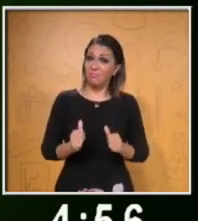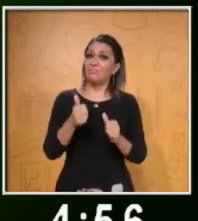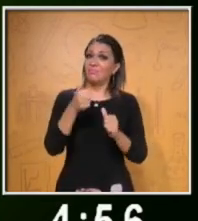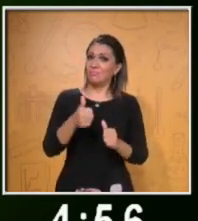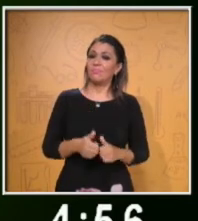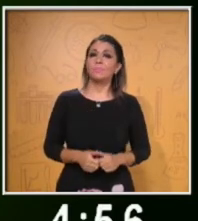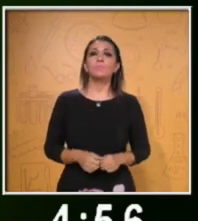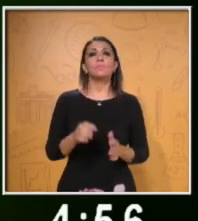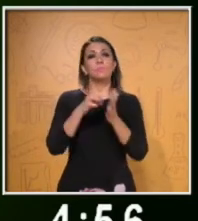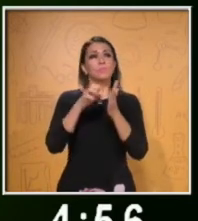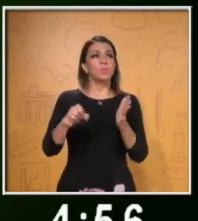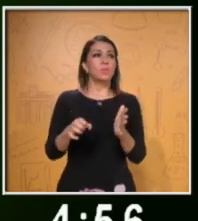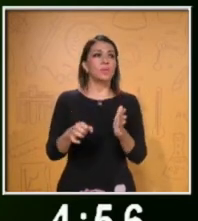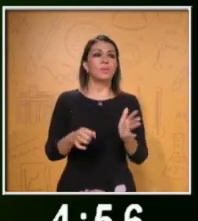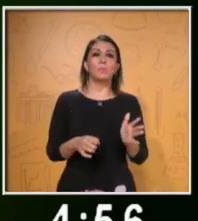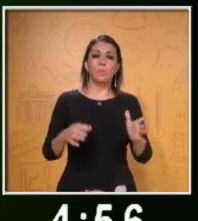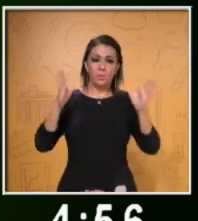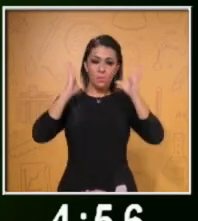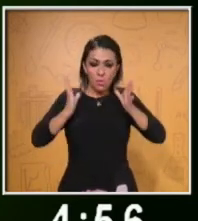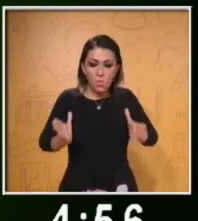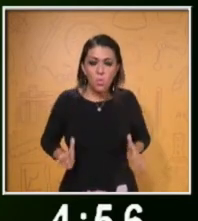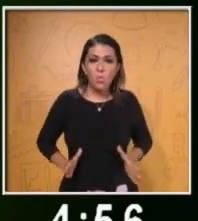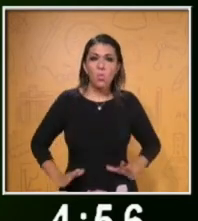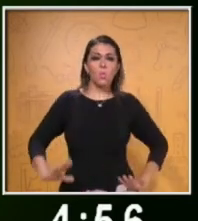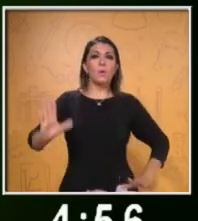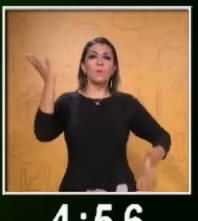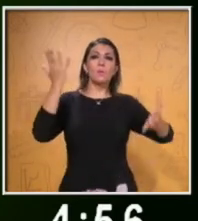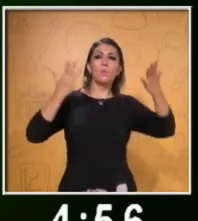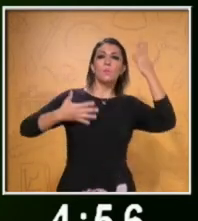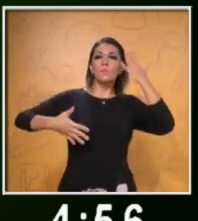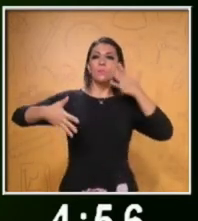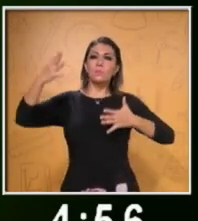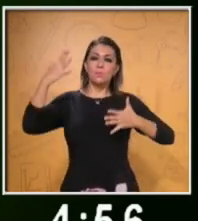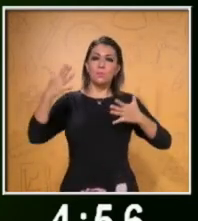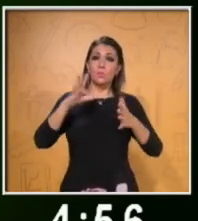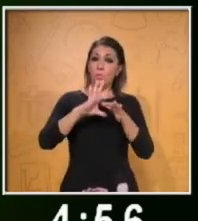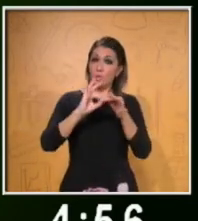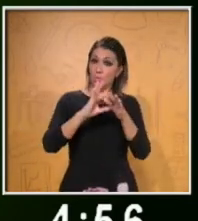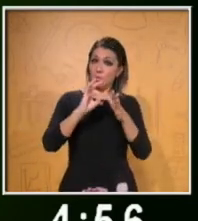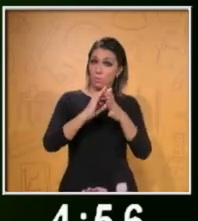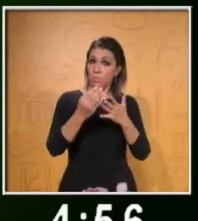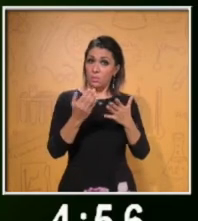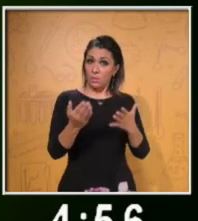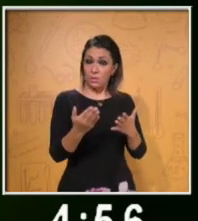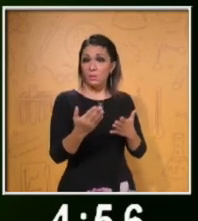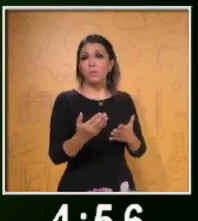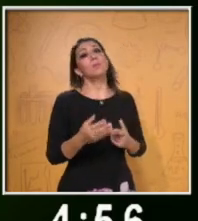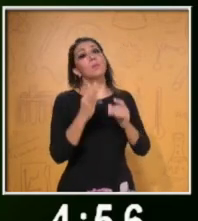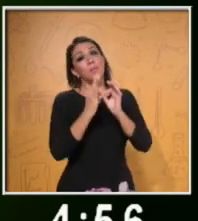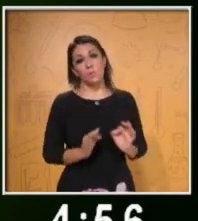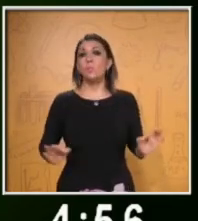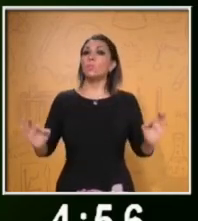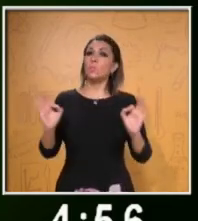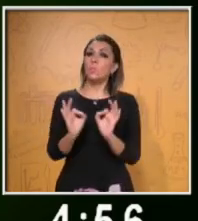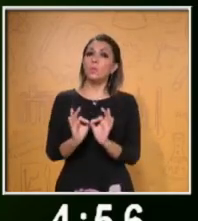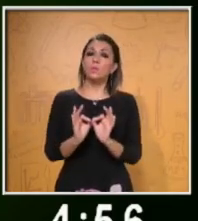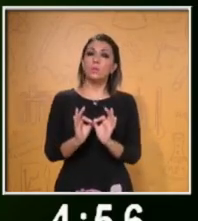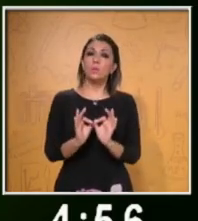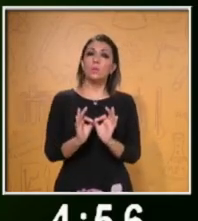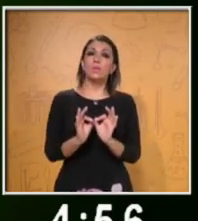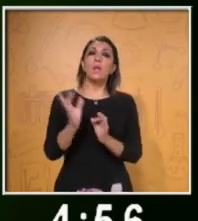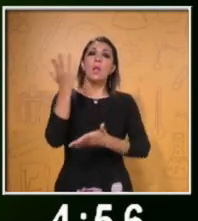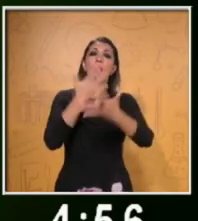Chicos, la expresión corporal a la hora que uno va a tener una exposición es muy importante. Se llama